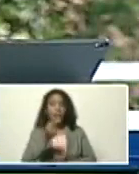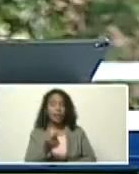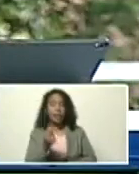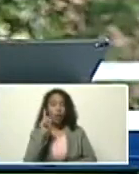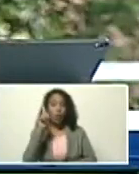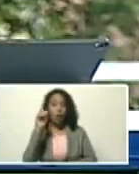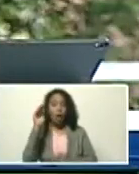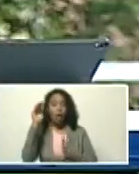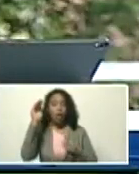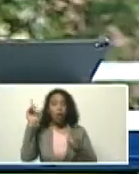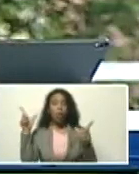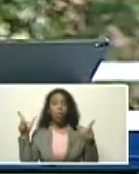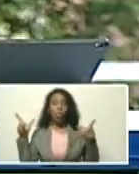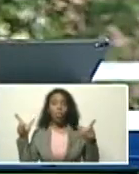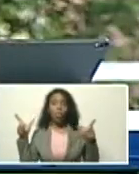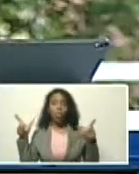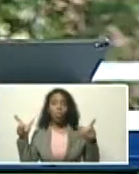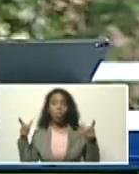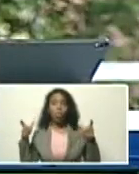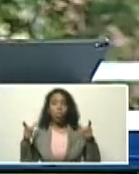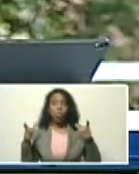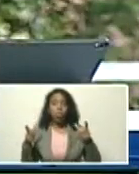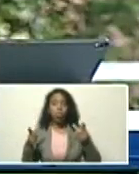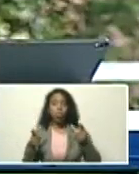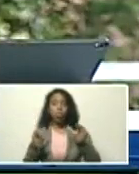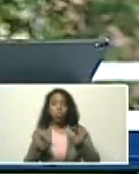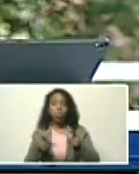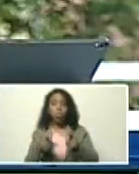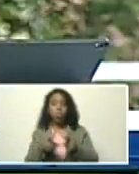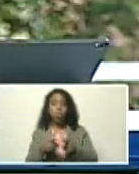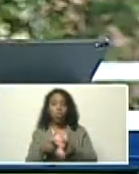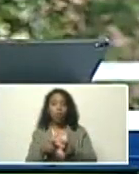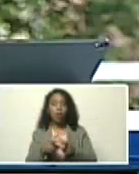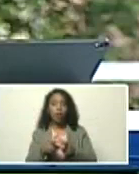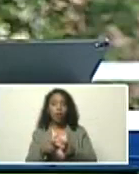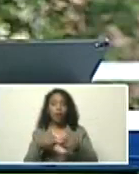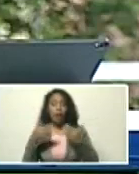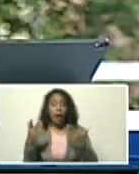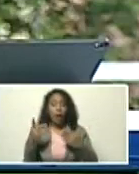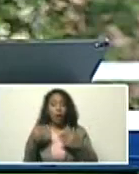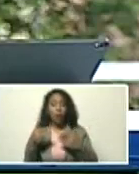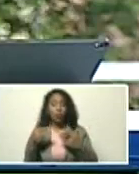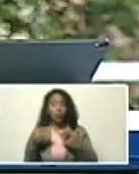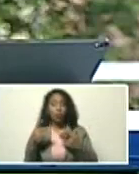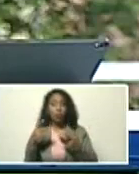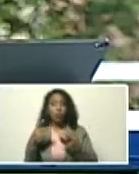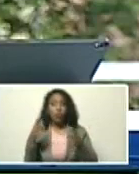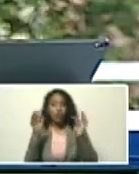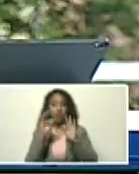una disminución, en los, escurrimientos,